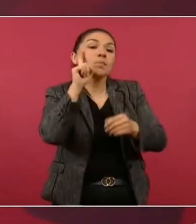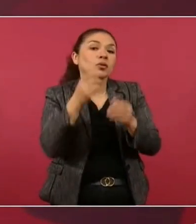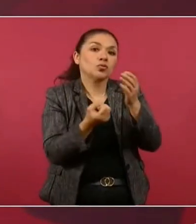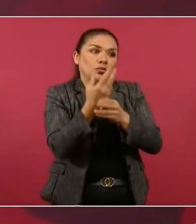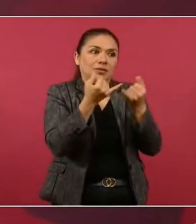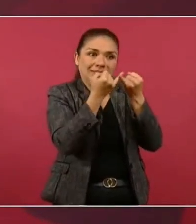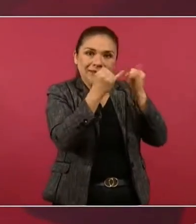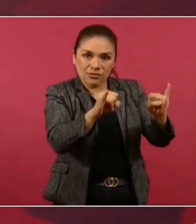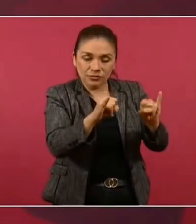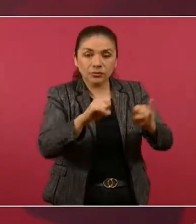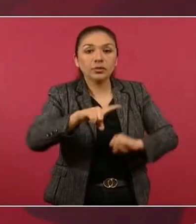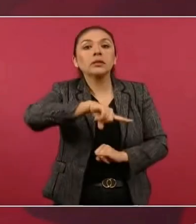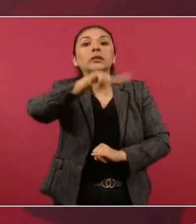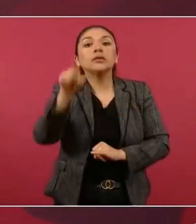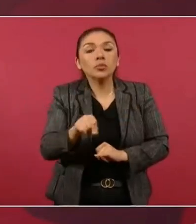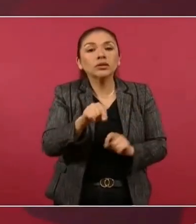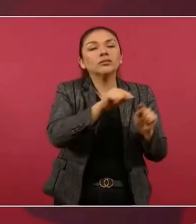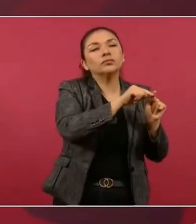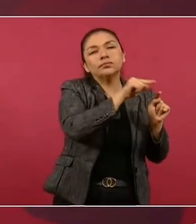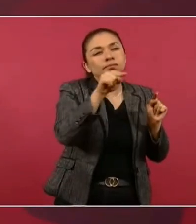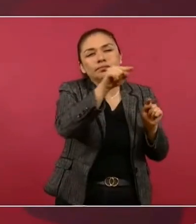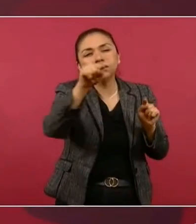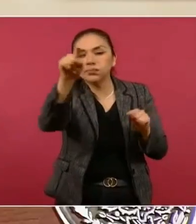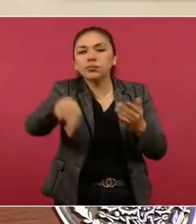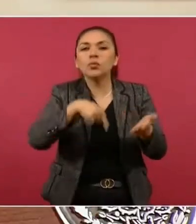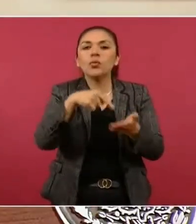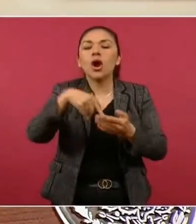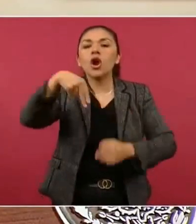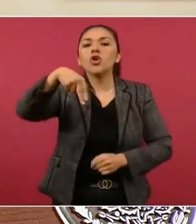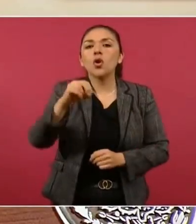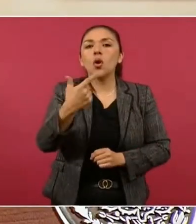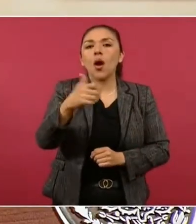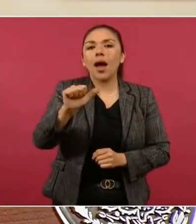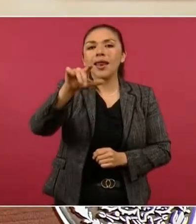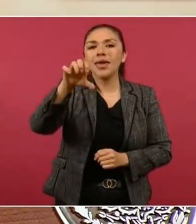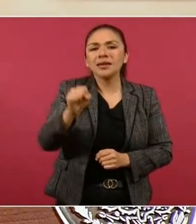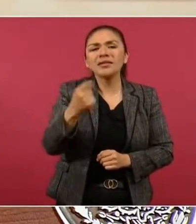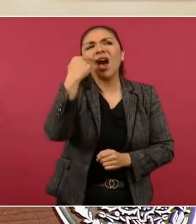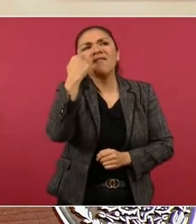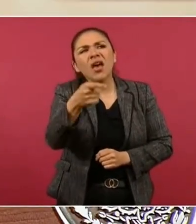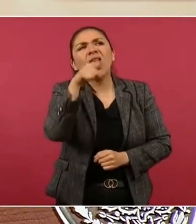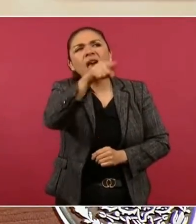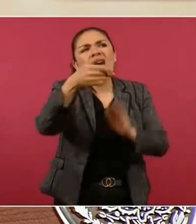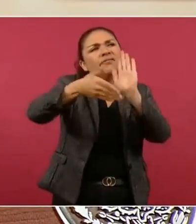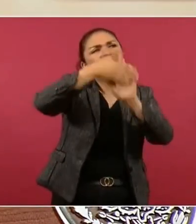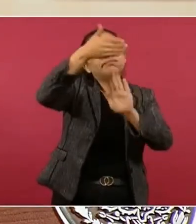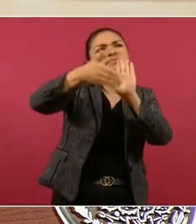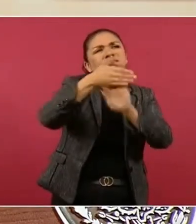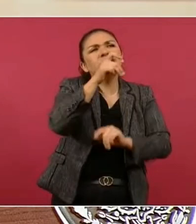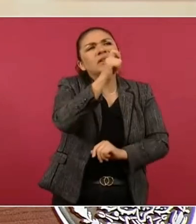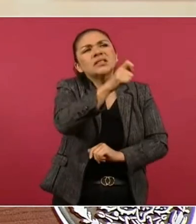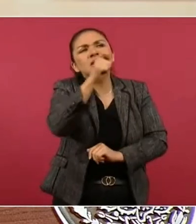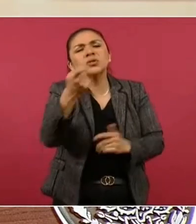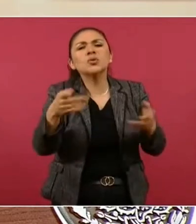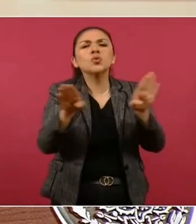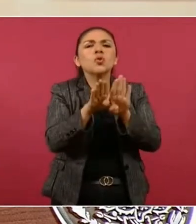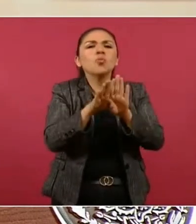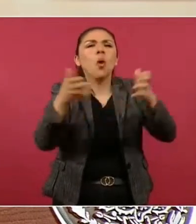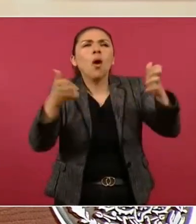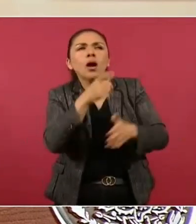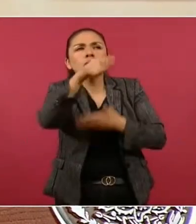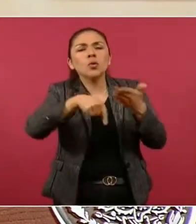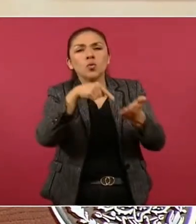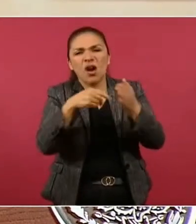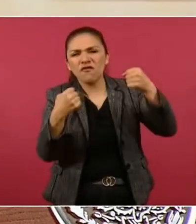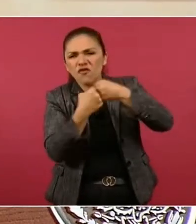Luego vamos a Nogales a ver todas las obras que se están haciendo en la frontera.